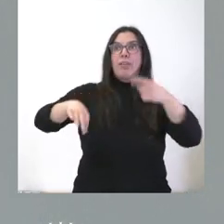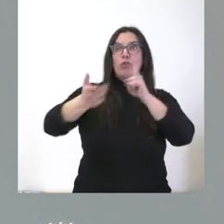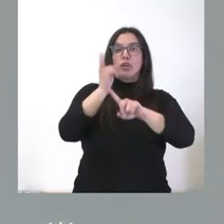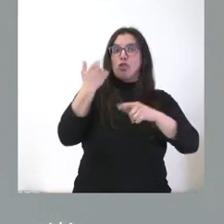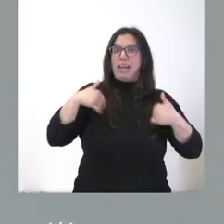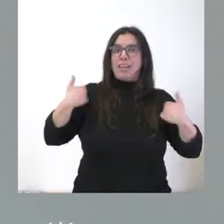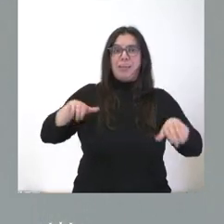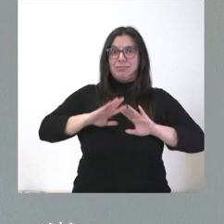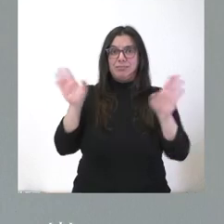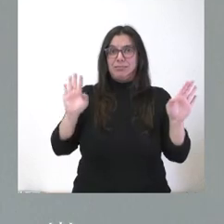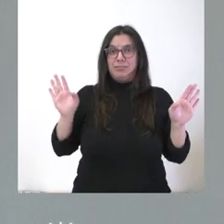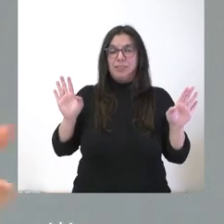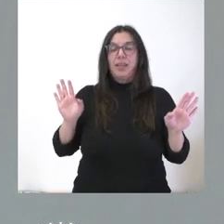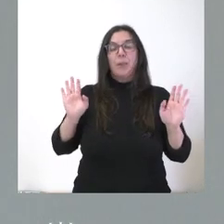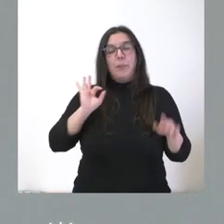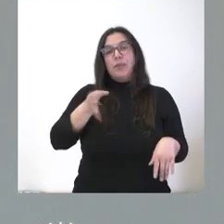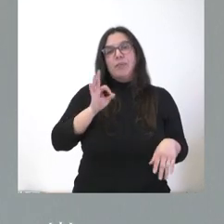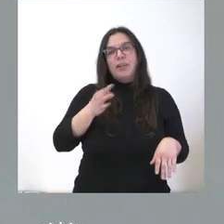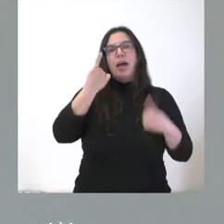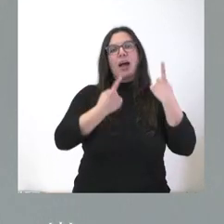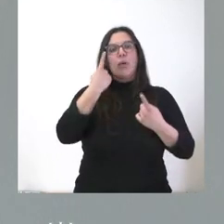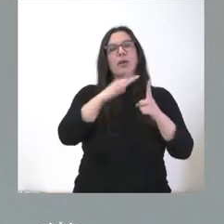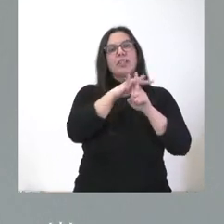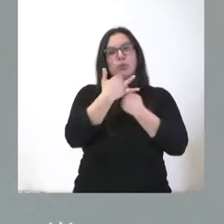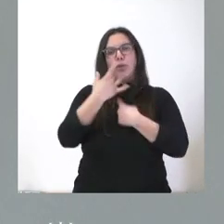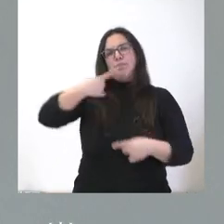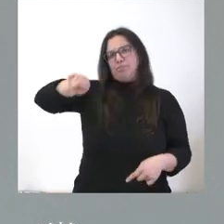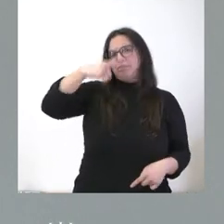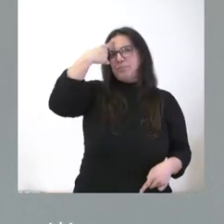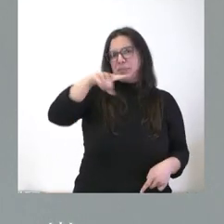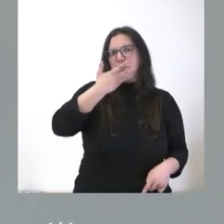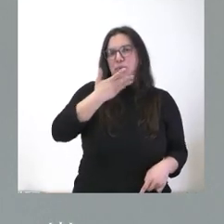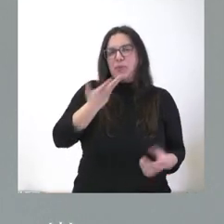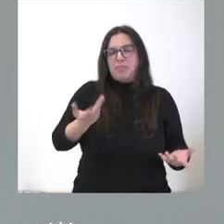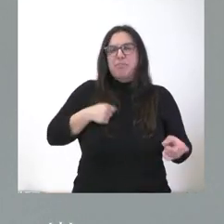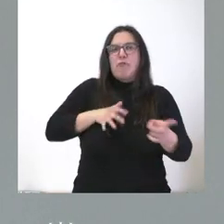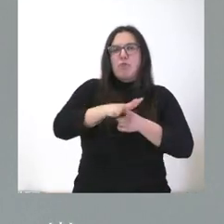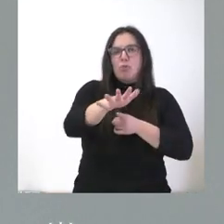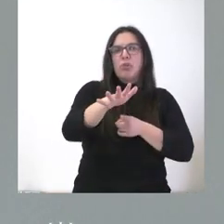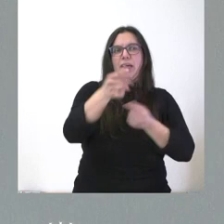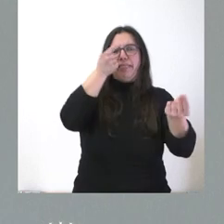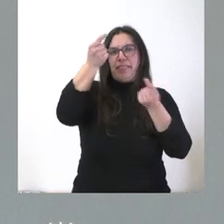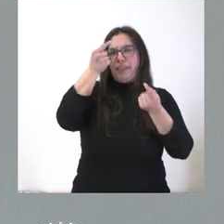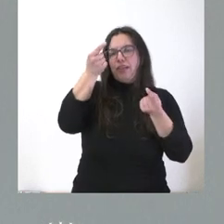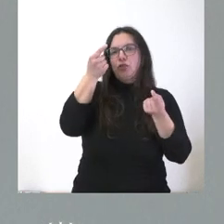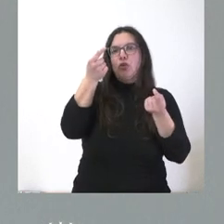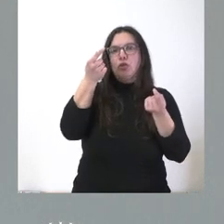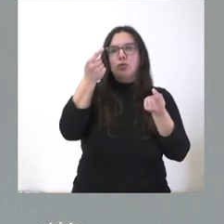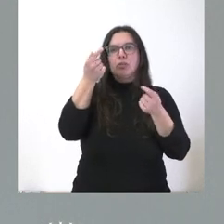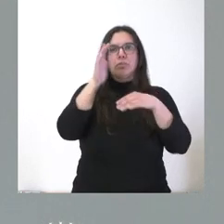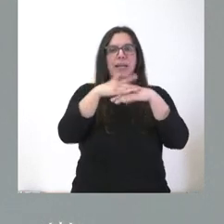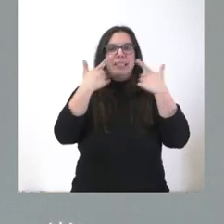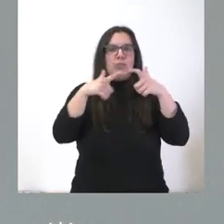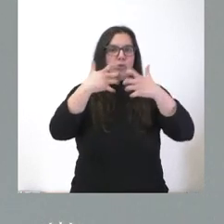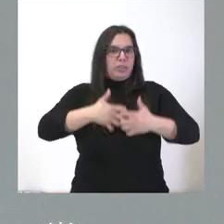de vista de ese valor, pero sí que ha habido algunas circunstancias que ustedes conocen y que influyen en los datos para el sector